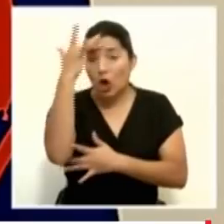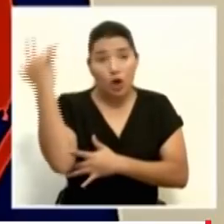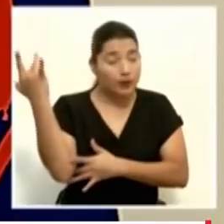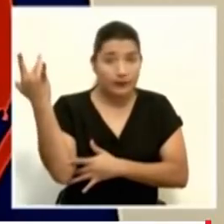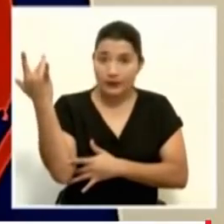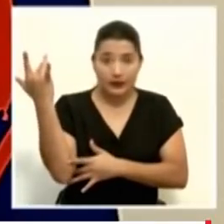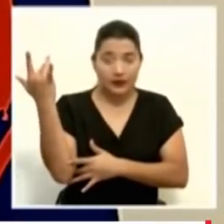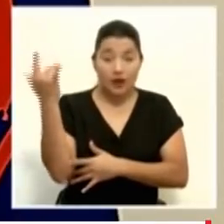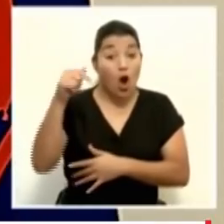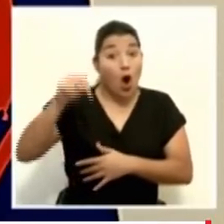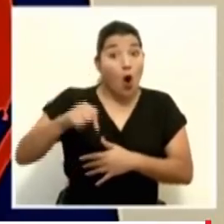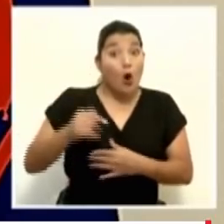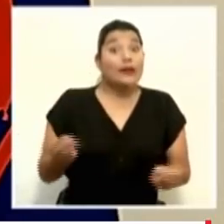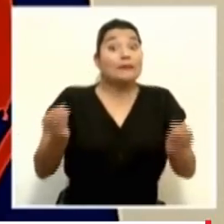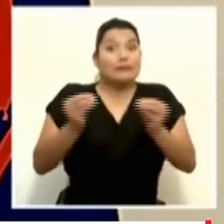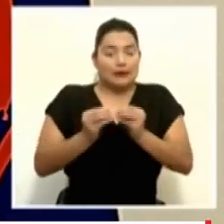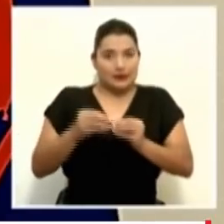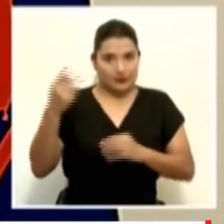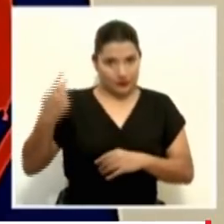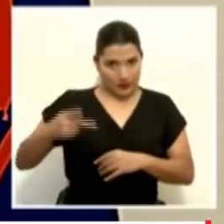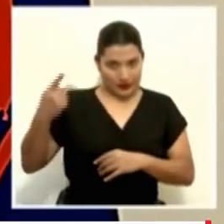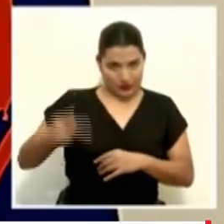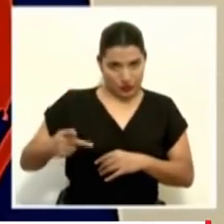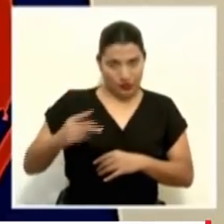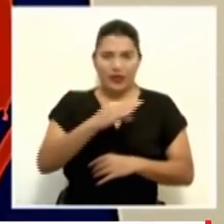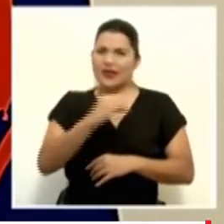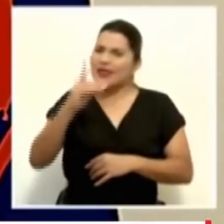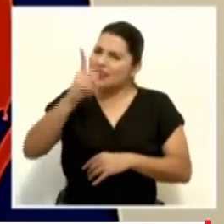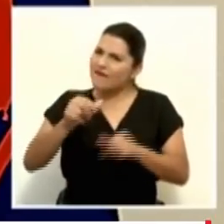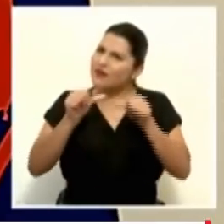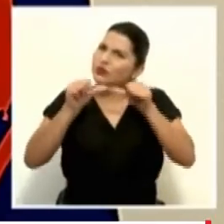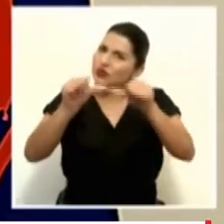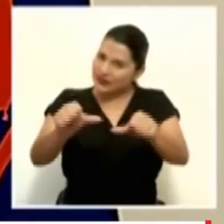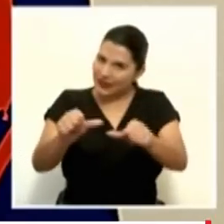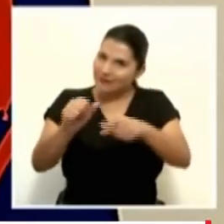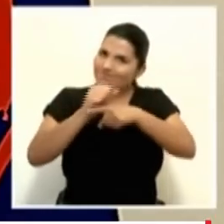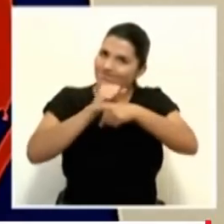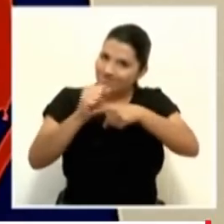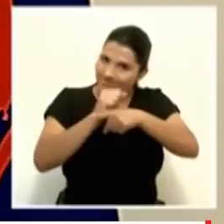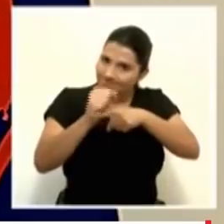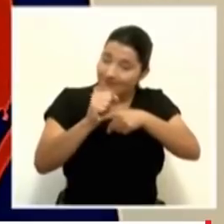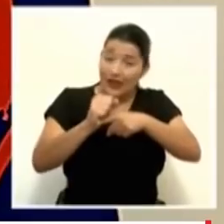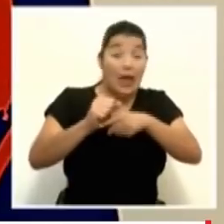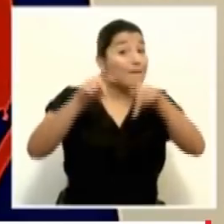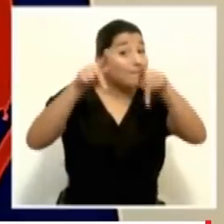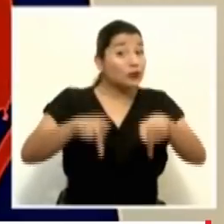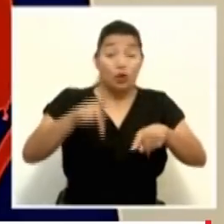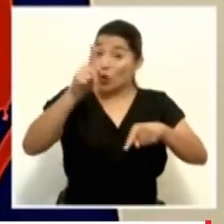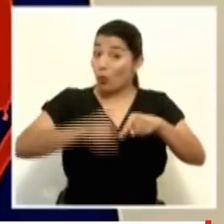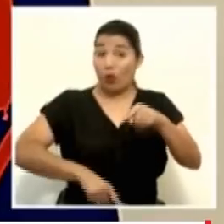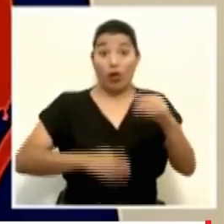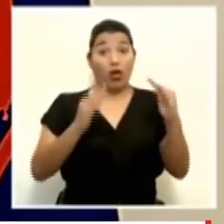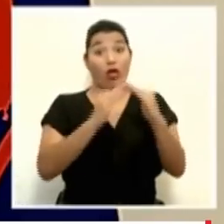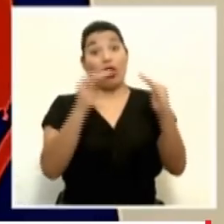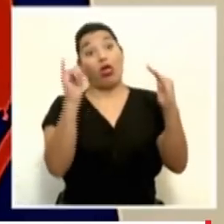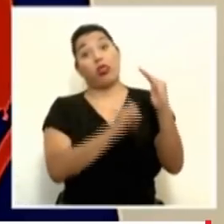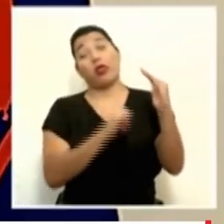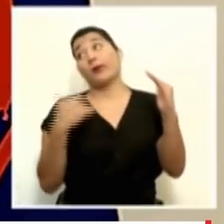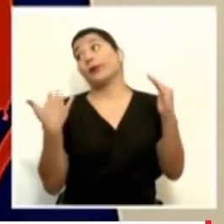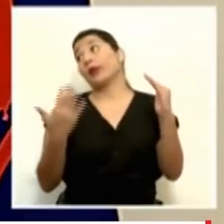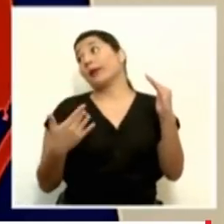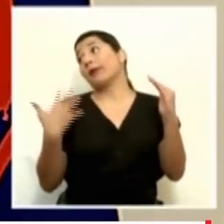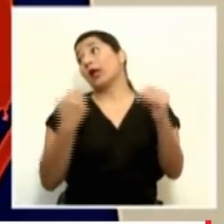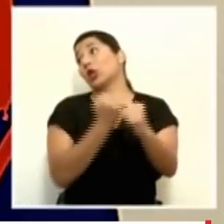Hoy hay más riesgo que nunca. y tenemos que seguirlo practicando porque la gente no se puede quedar en la casa hasta que haya vacuna,